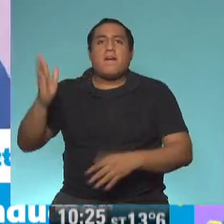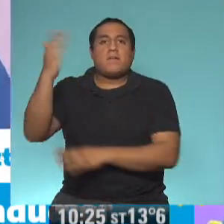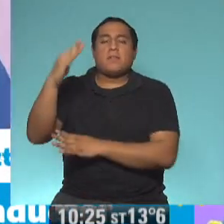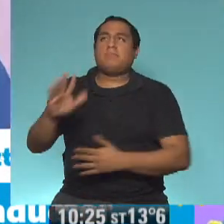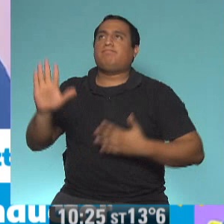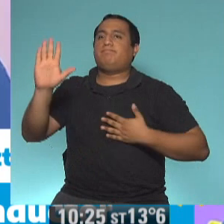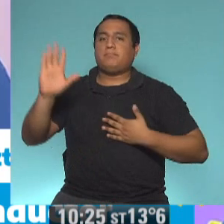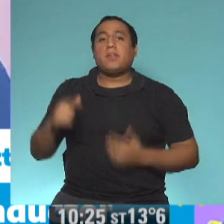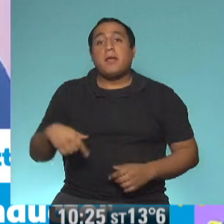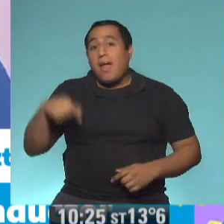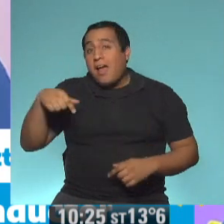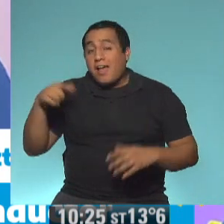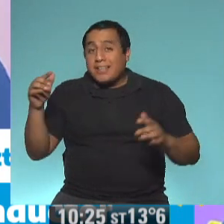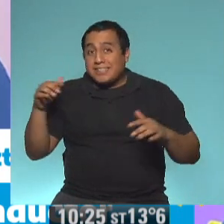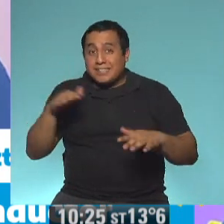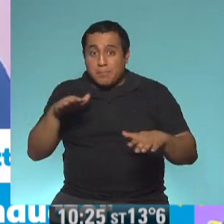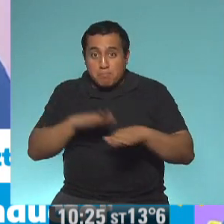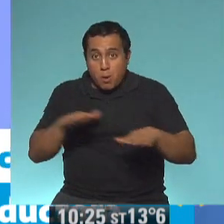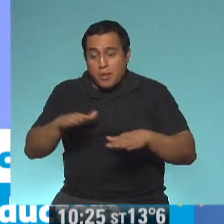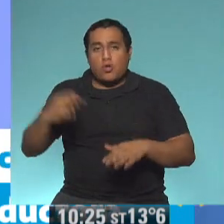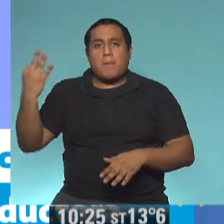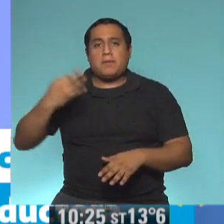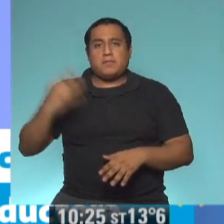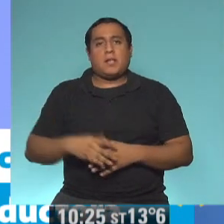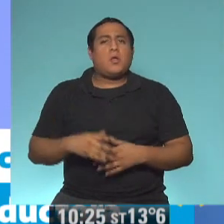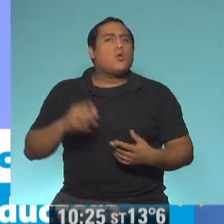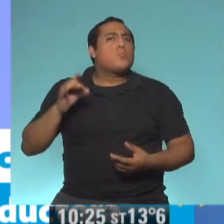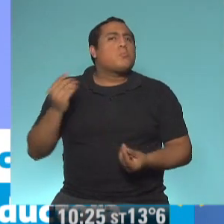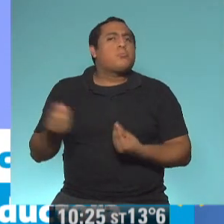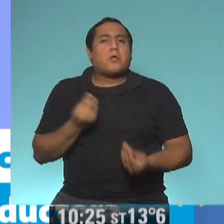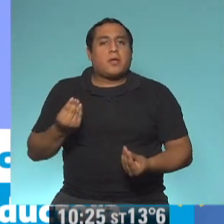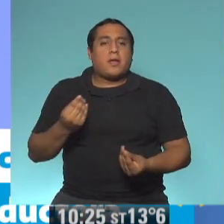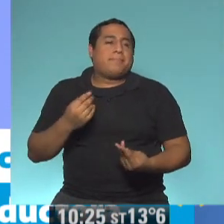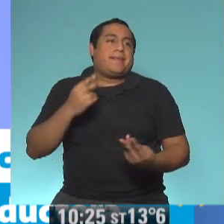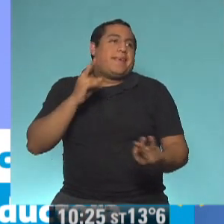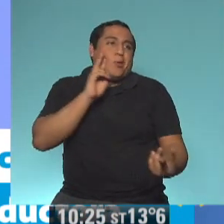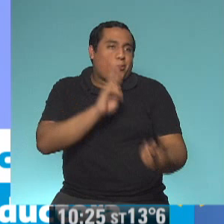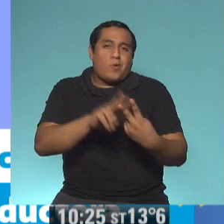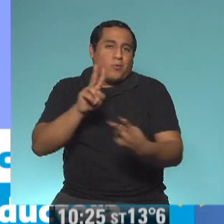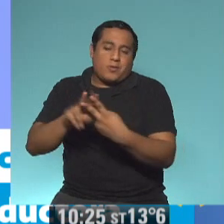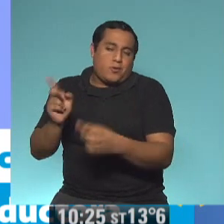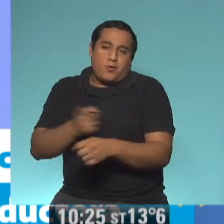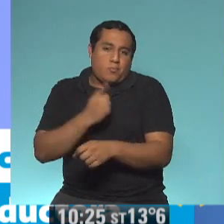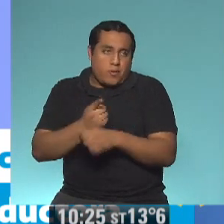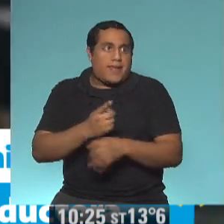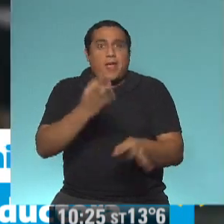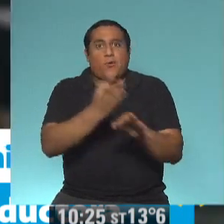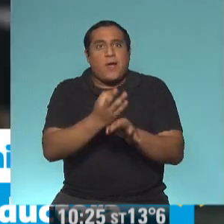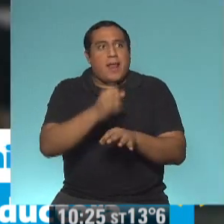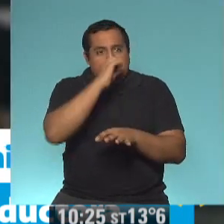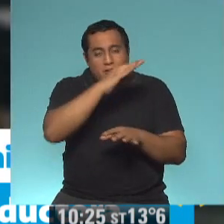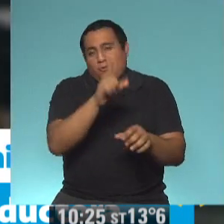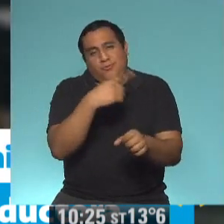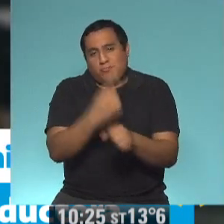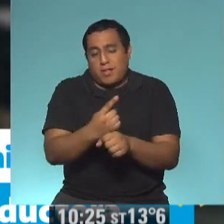bandera. Y esta ocasión va a ser muy especial. No solo porque no nos vamos a poder encontrar en el patio o el frente de la escuela. Sino